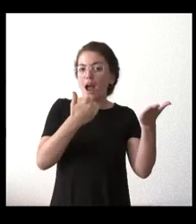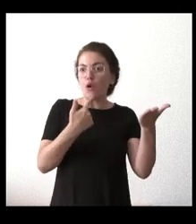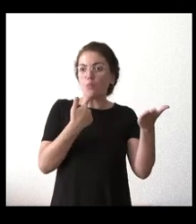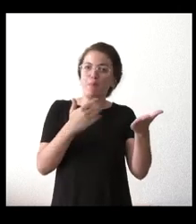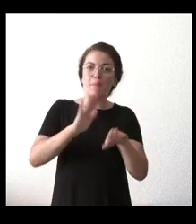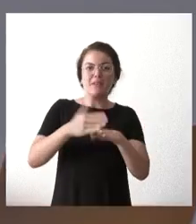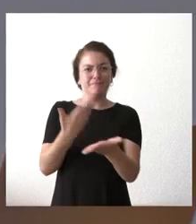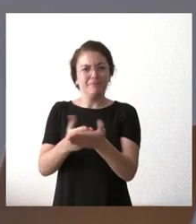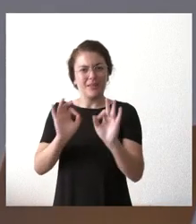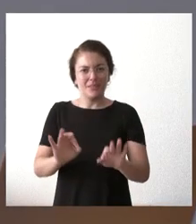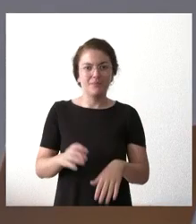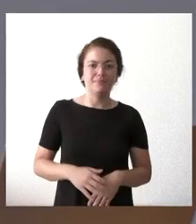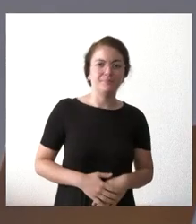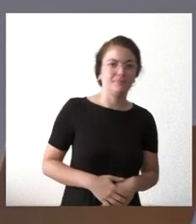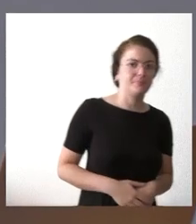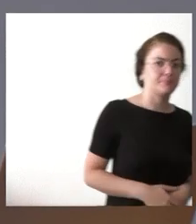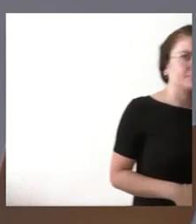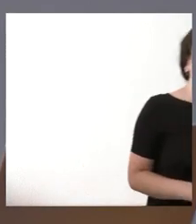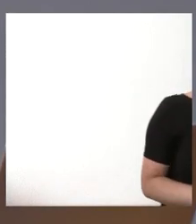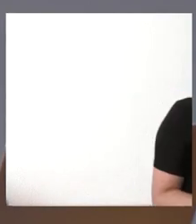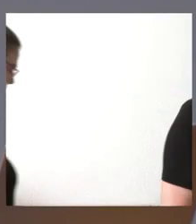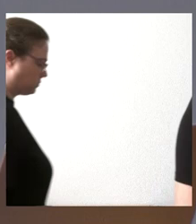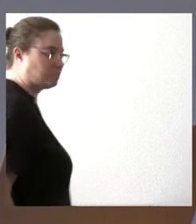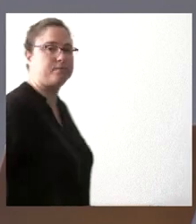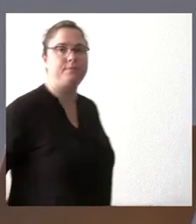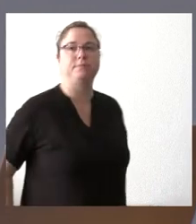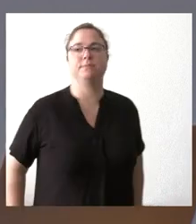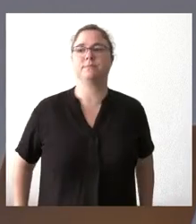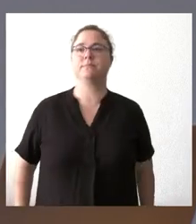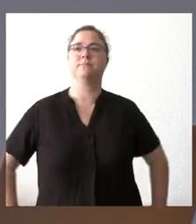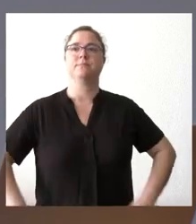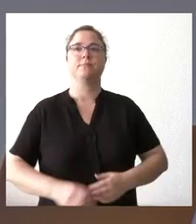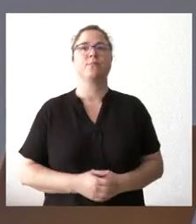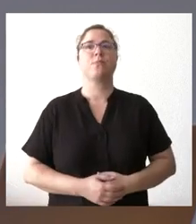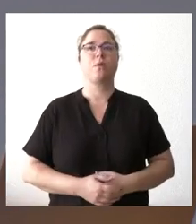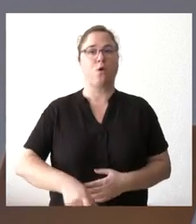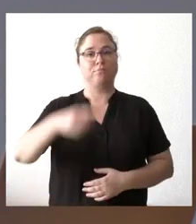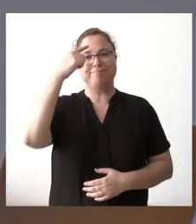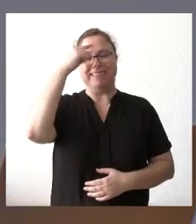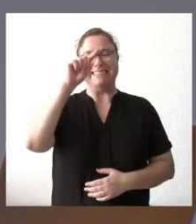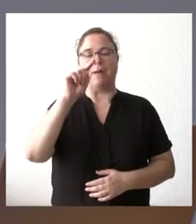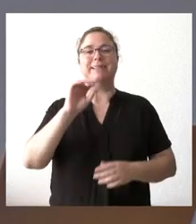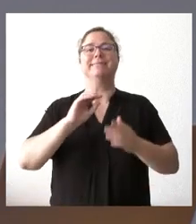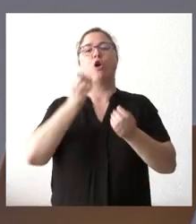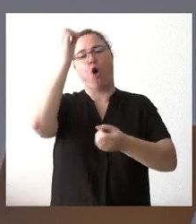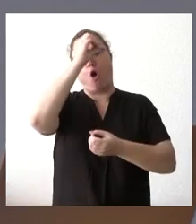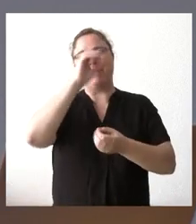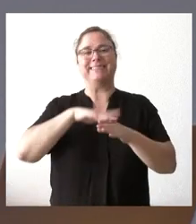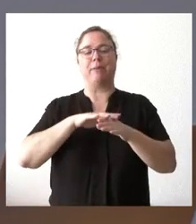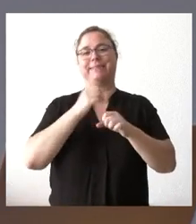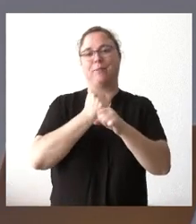esto? Bueno, ya sabe que las opiniones sobre el operativo, su capacidad de actuación, su despliegue,